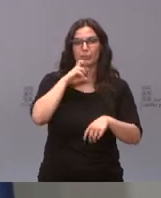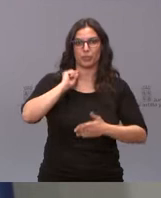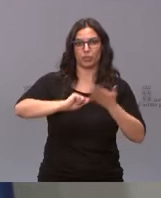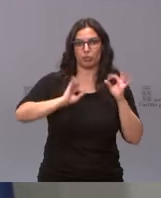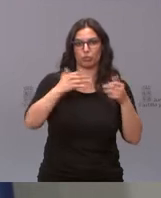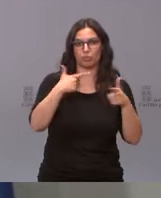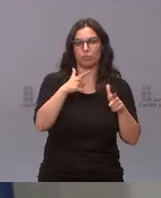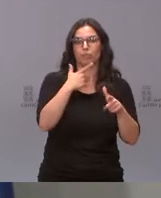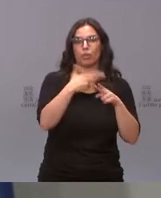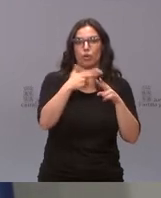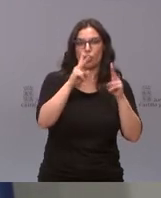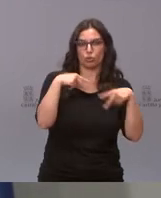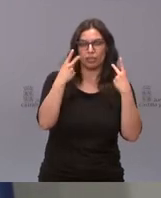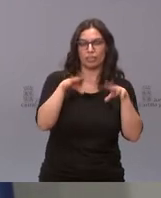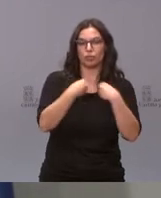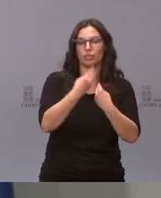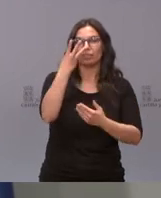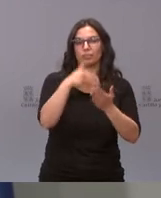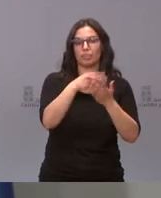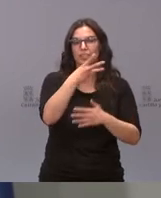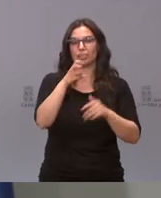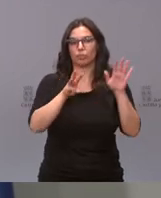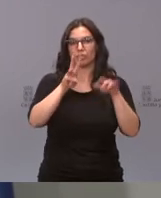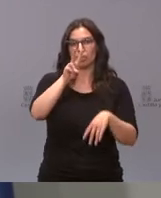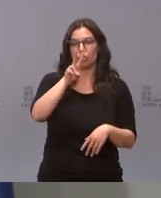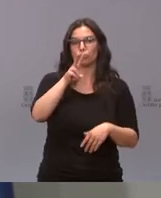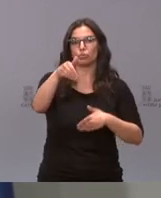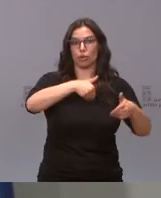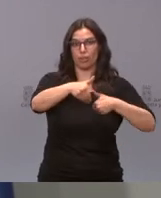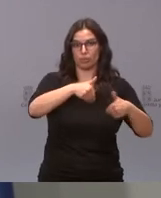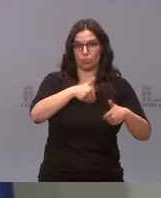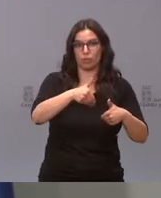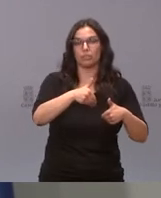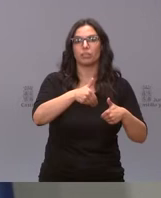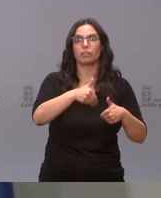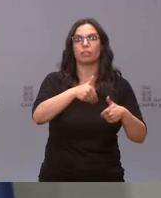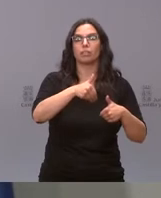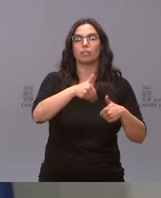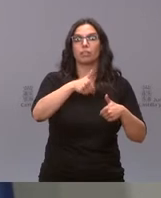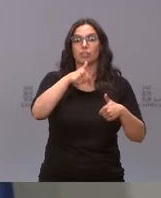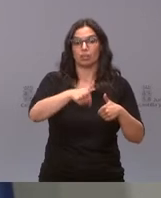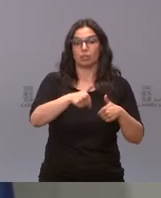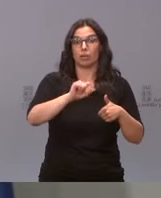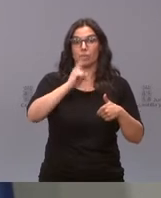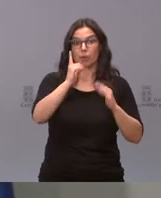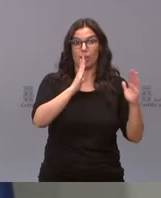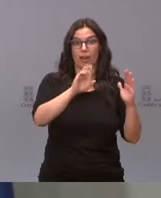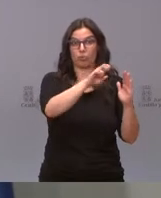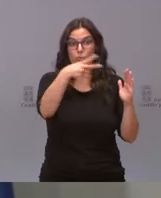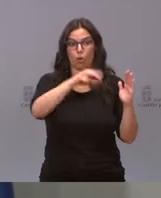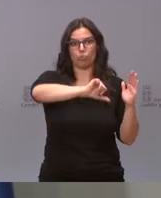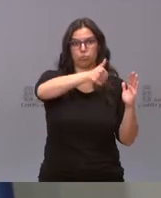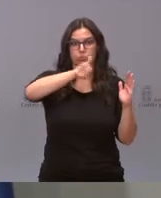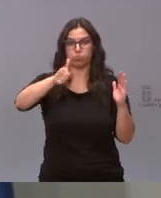un total de 3.382 solicitudes las que se van a conceder en esta primera resolución a todos